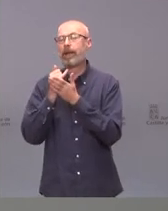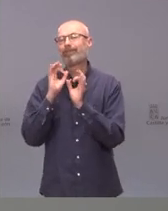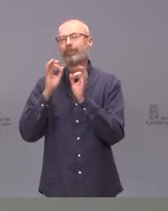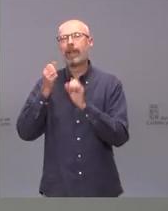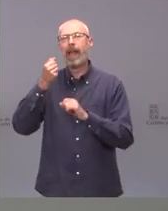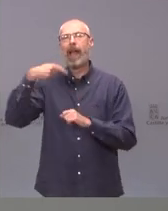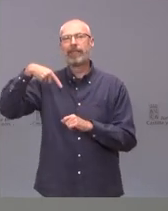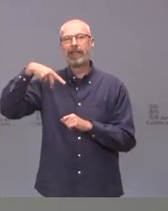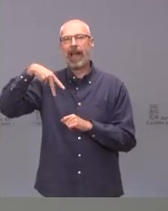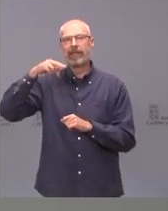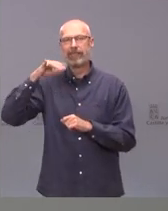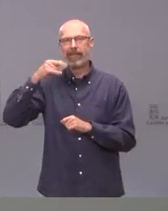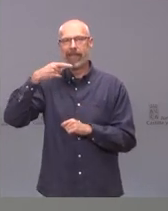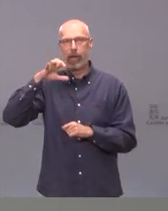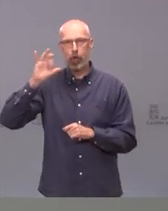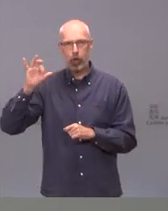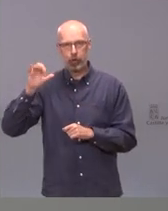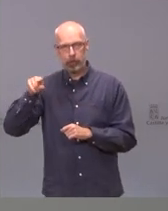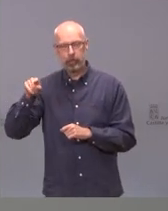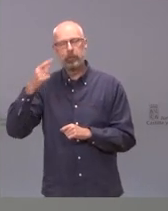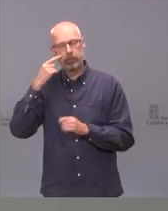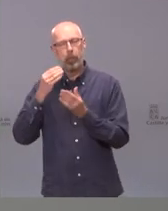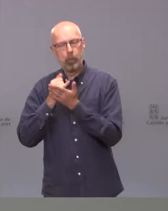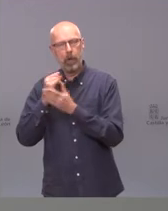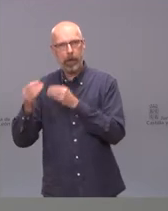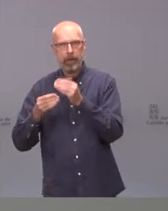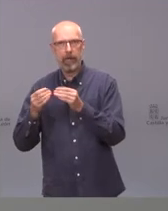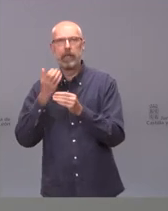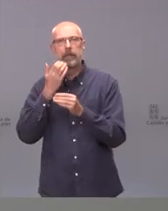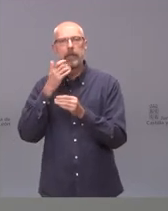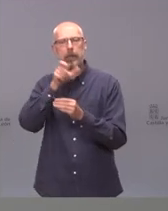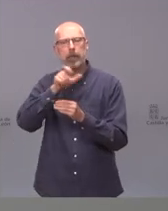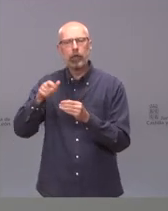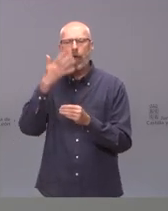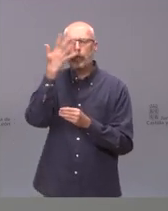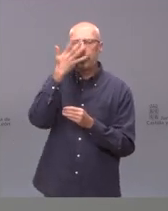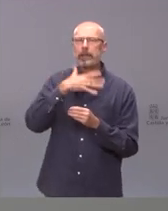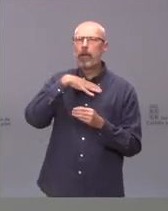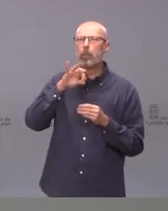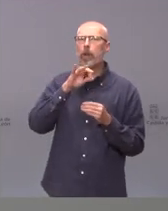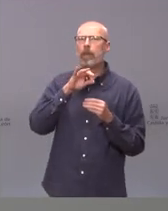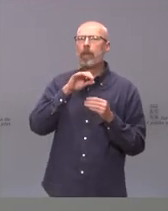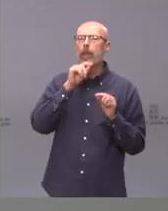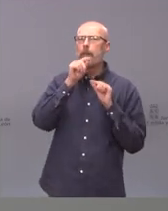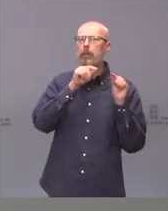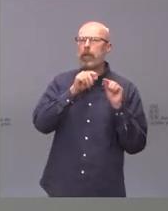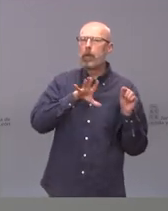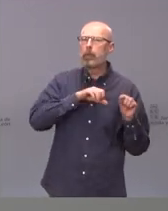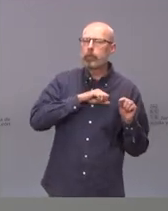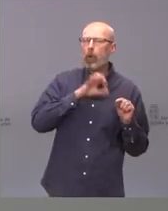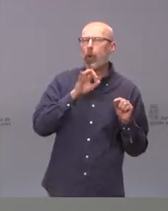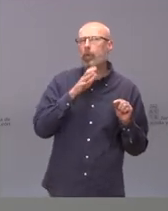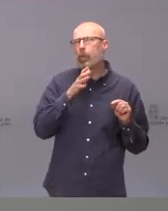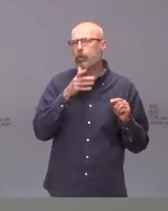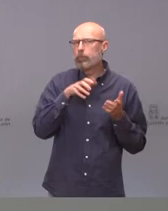población que acude o en la que sospechan que puede haber estado en contacto o que creen que, aunque sea por otro motivo, le hagan los